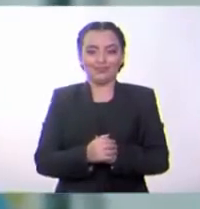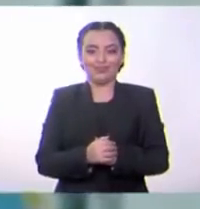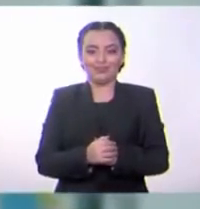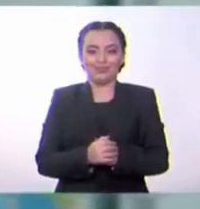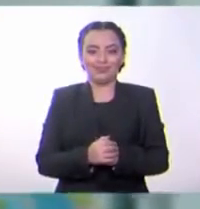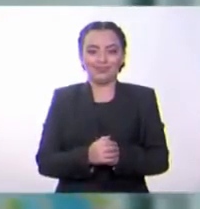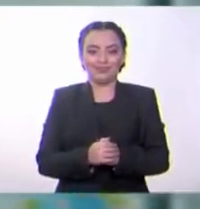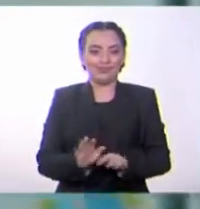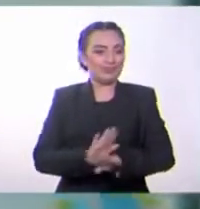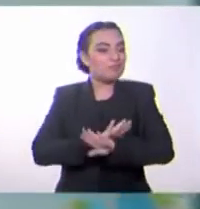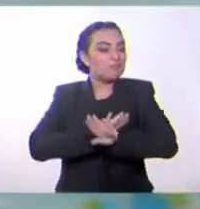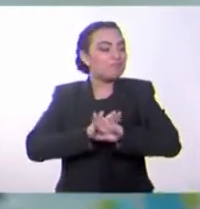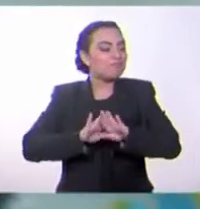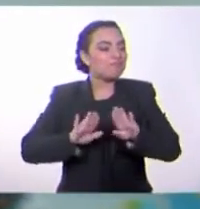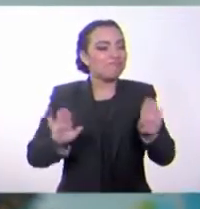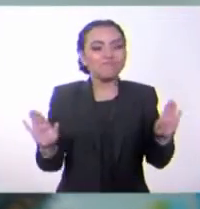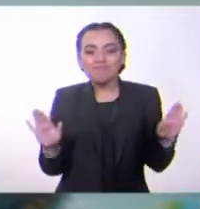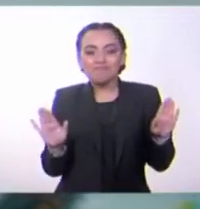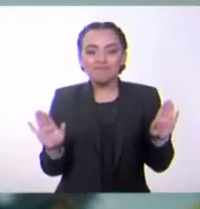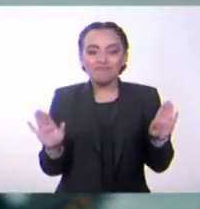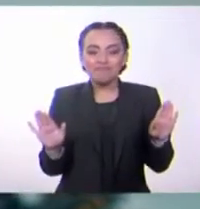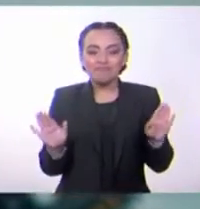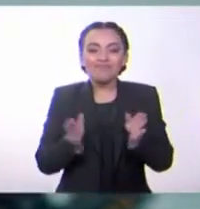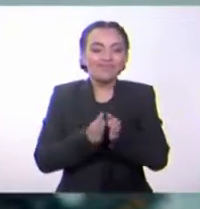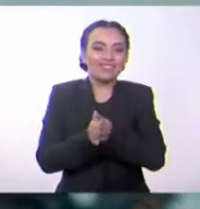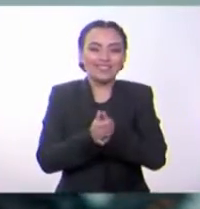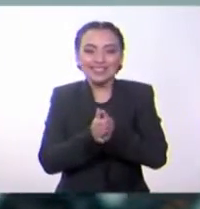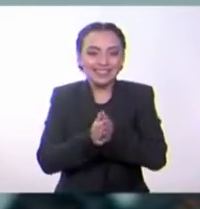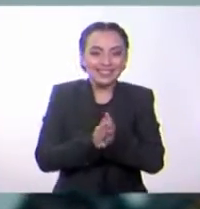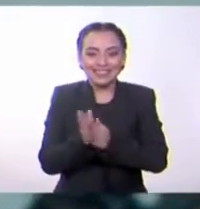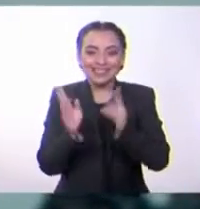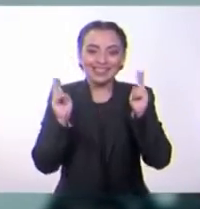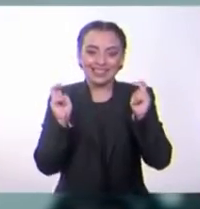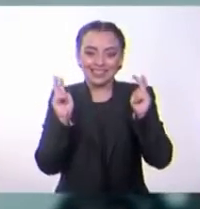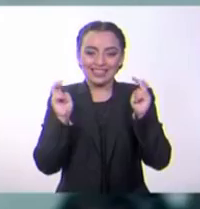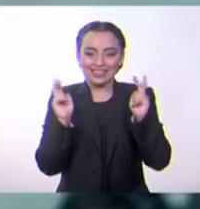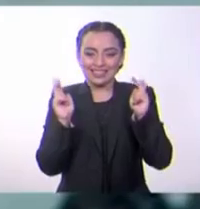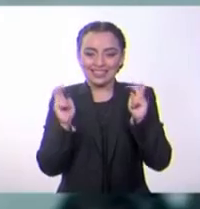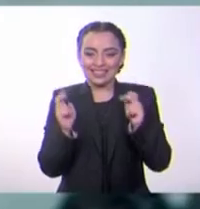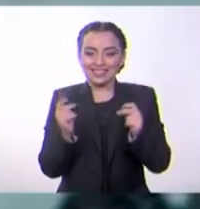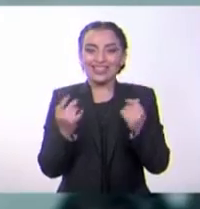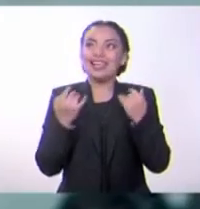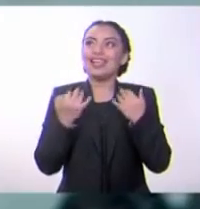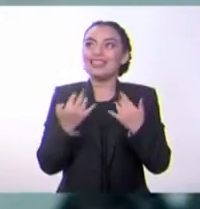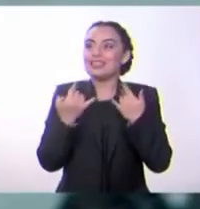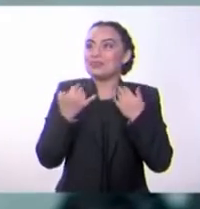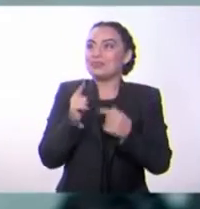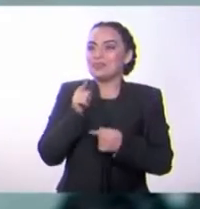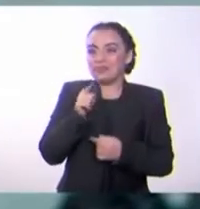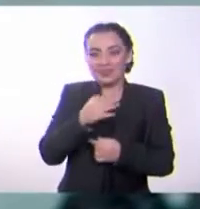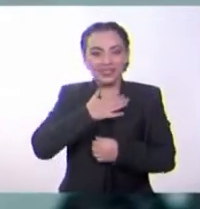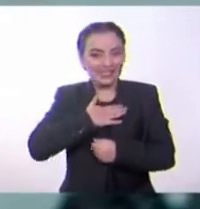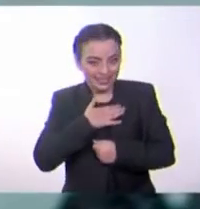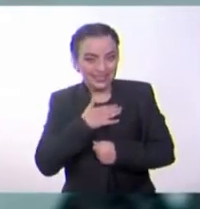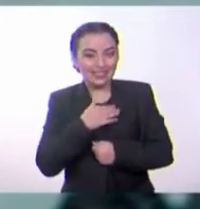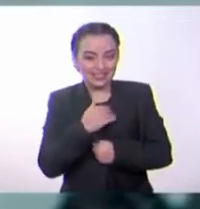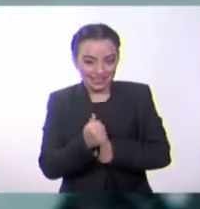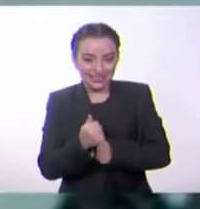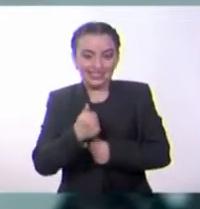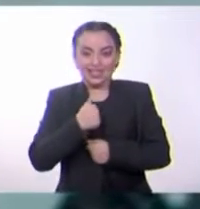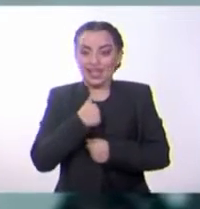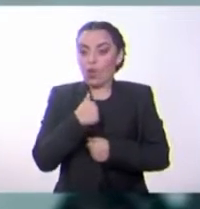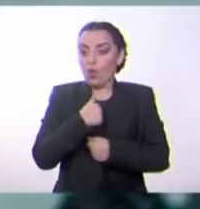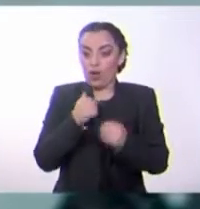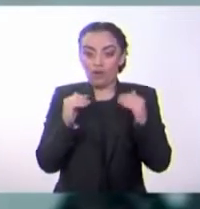Hemos llegado al final de este interesante tema. Espero que te haya gustado muchísimo y hayas aprendido tanto como yo.